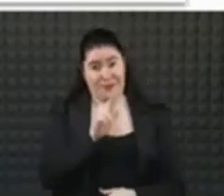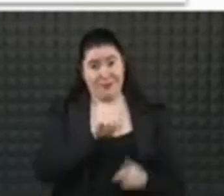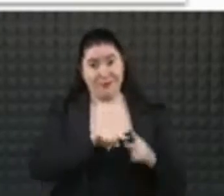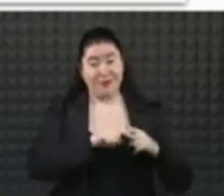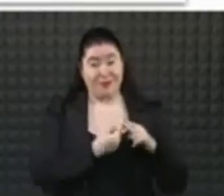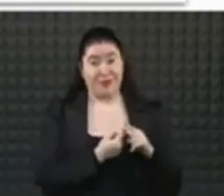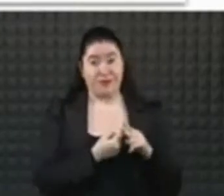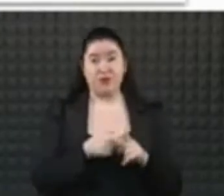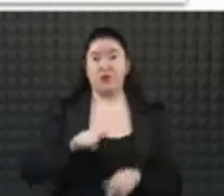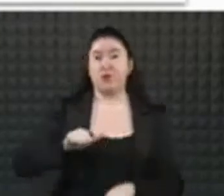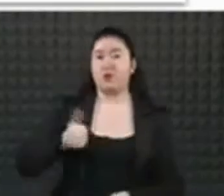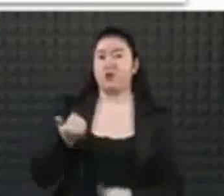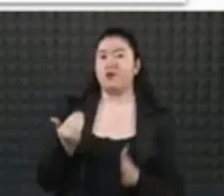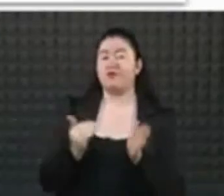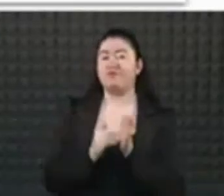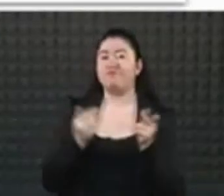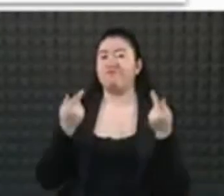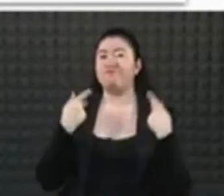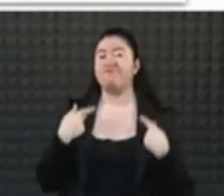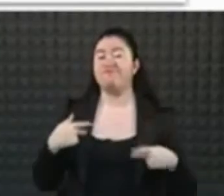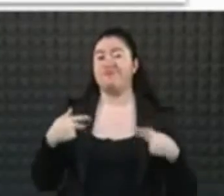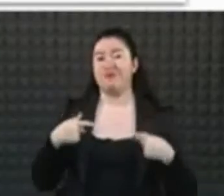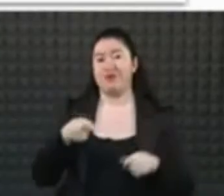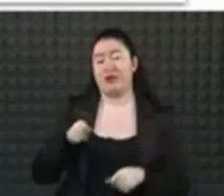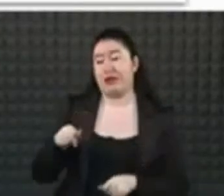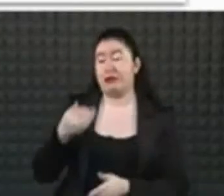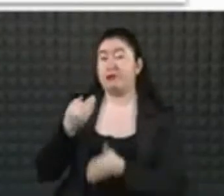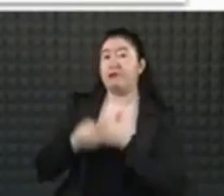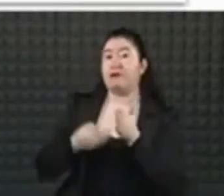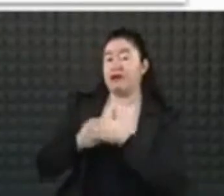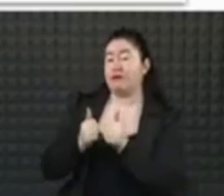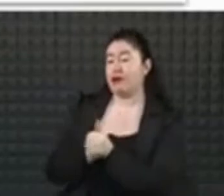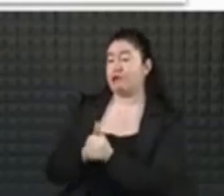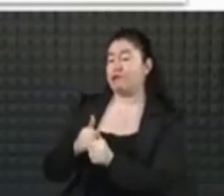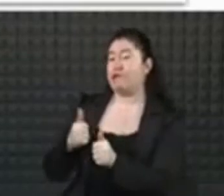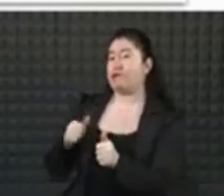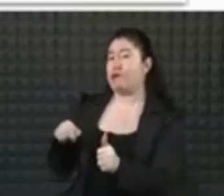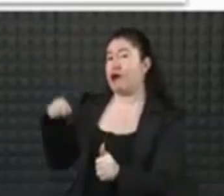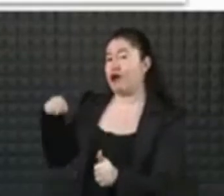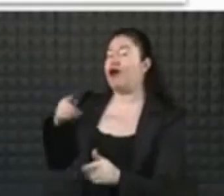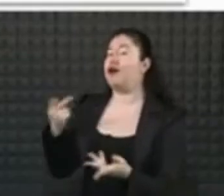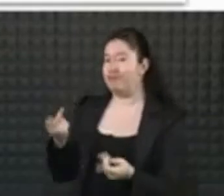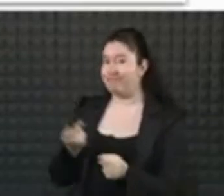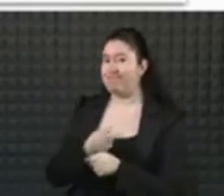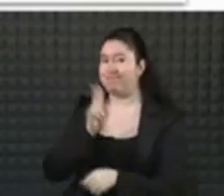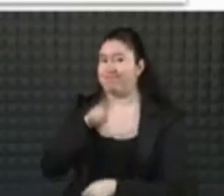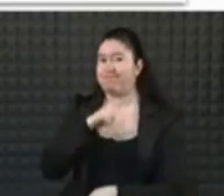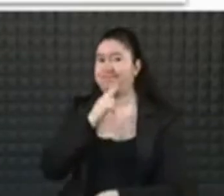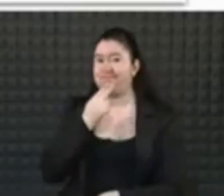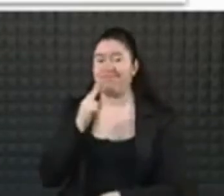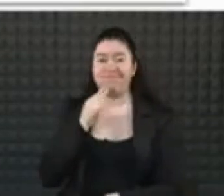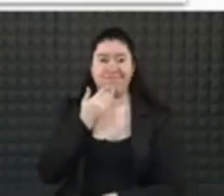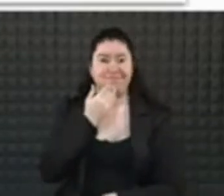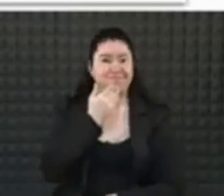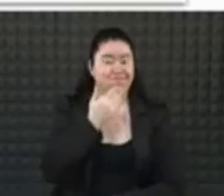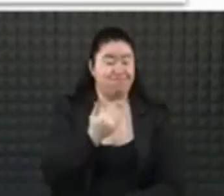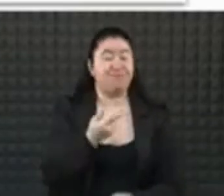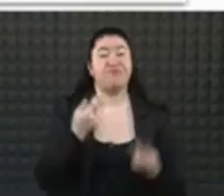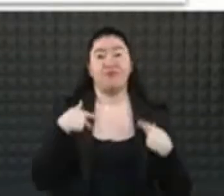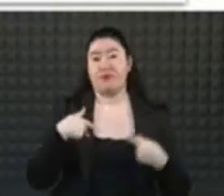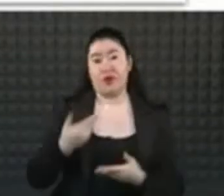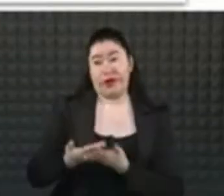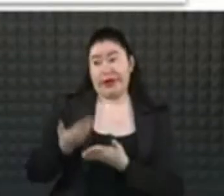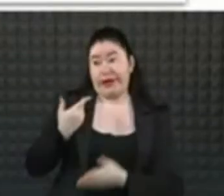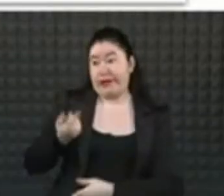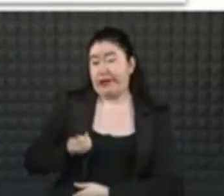por día que se han vacunado como rezagos. Es una muy buena noticia. Estamos acelerando entonces las personas que no pudieron acudir a su primera